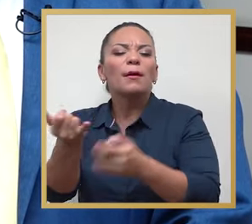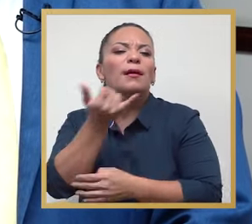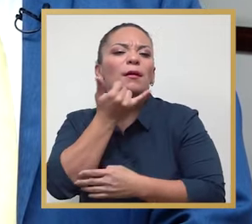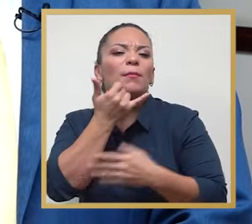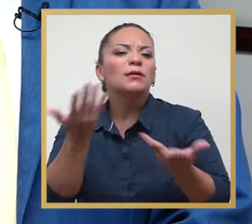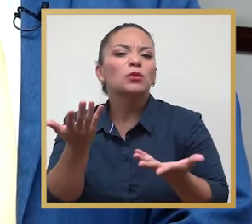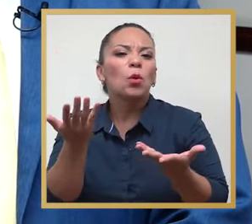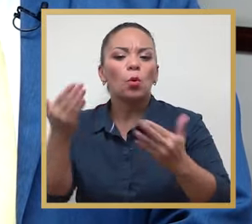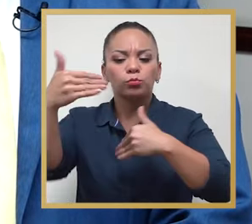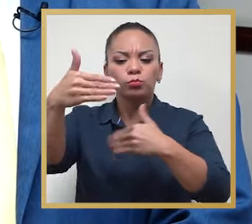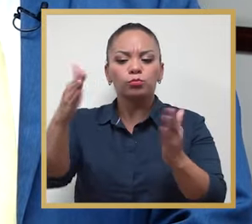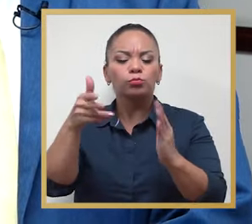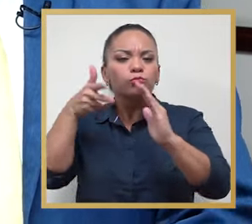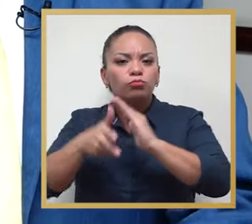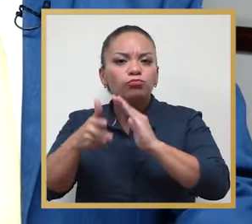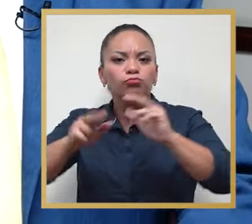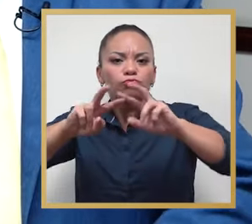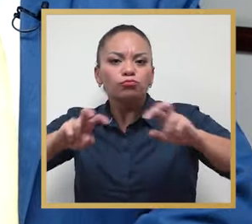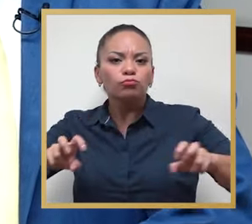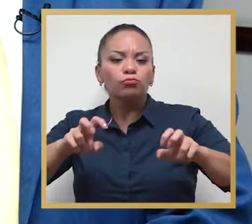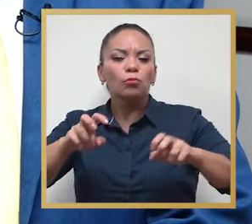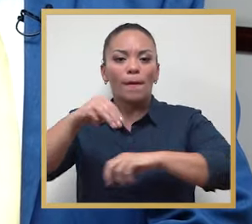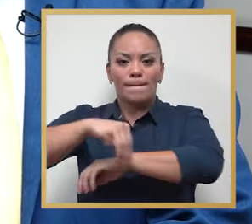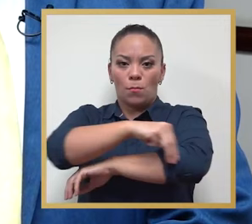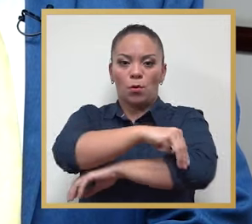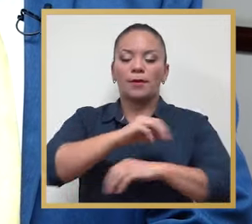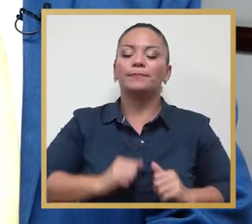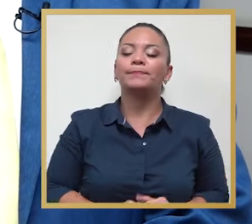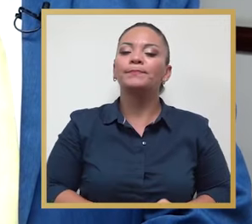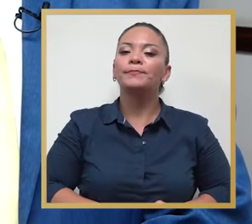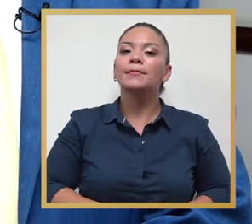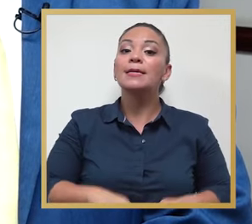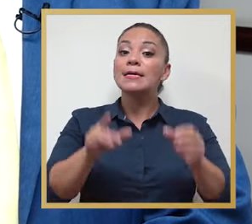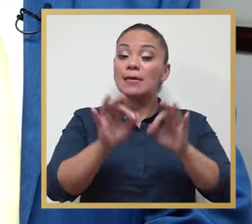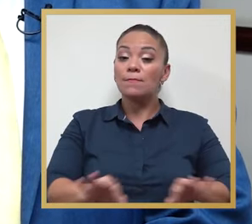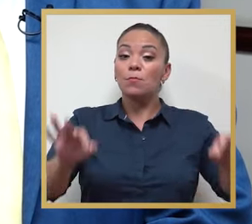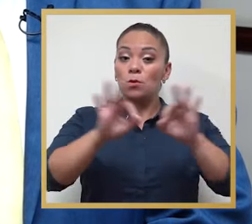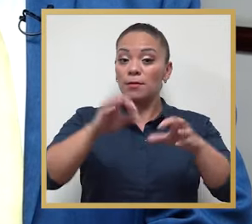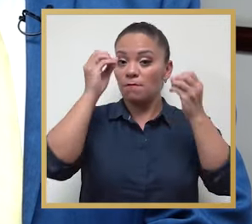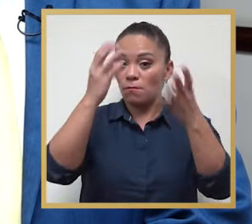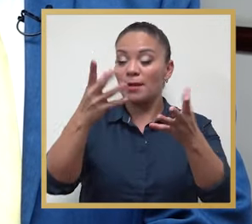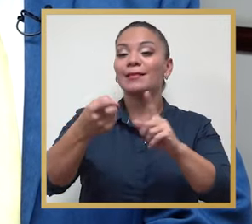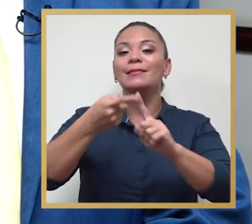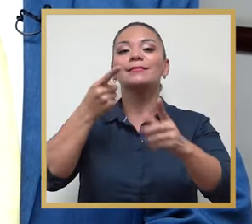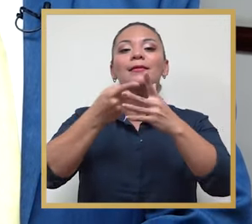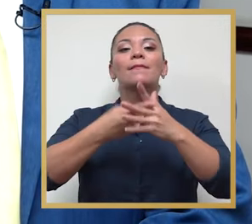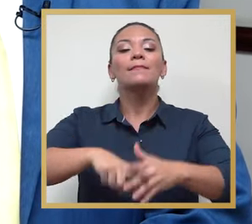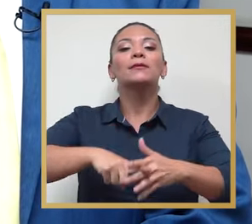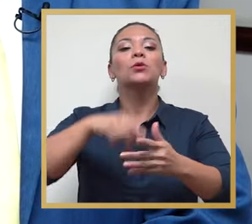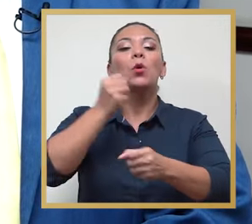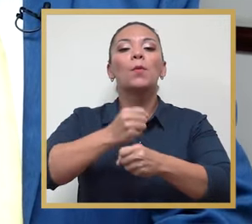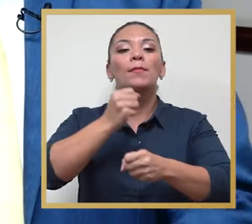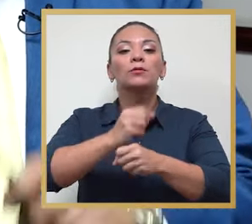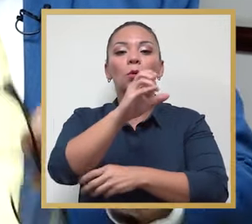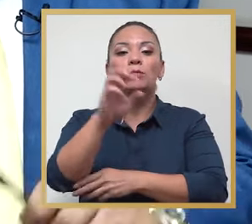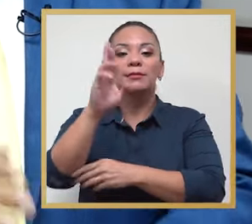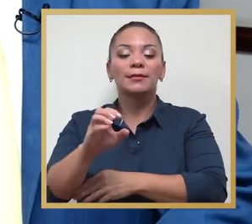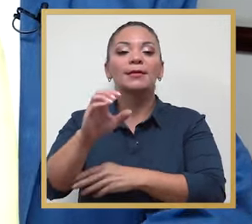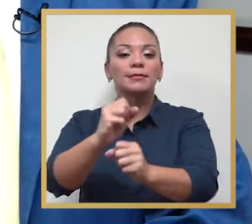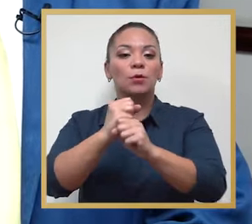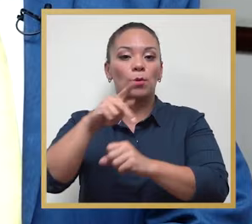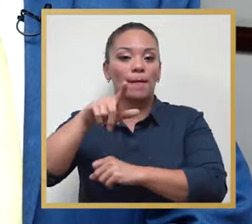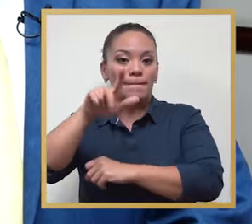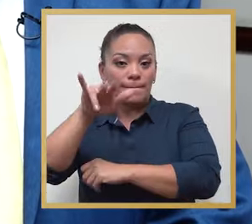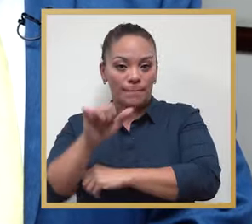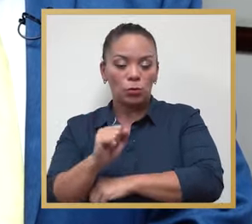con los escáneres de Movin? Importante indicar que a partir de la operación Costa Rica Segura Plus y el